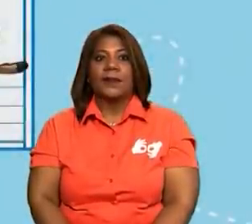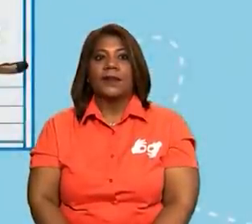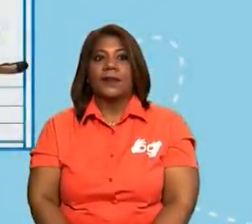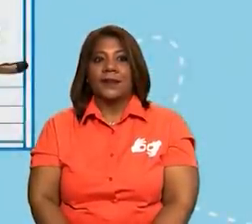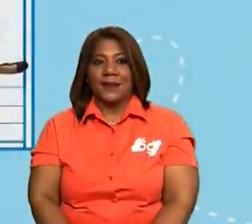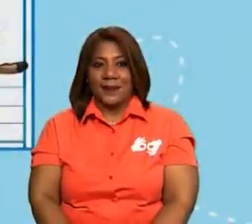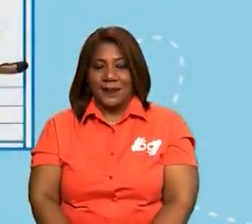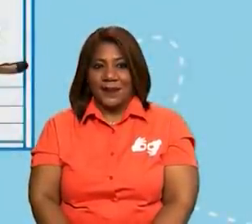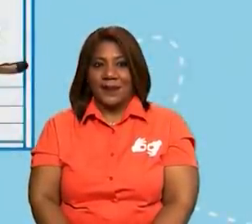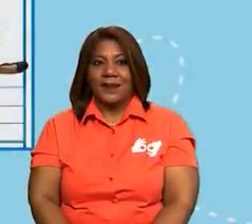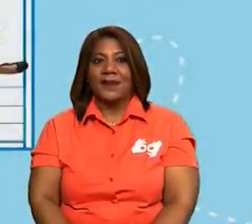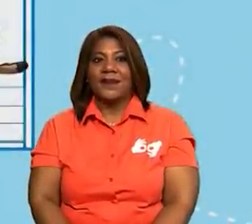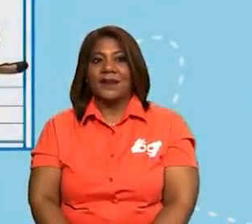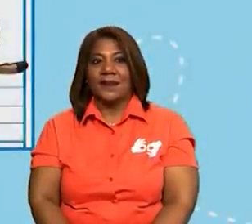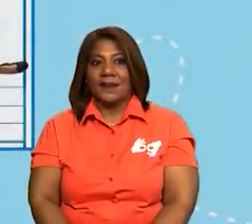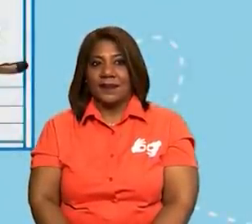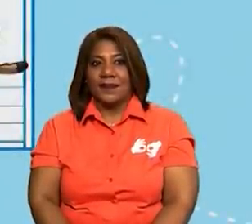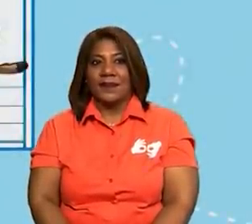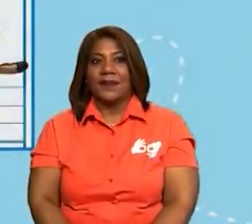Mapa.